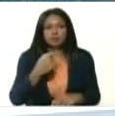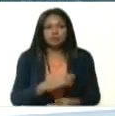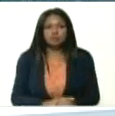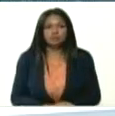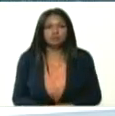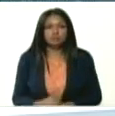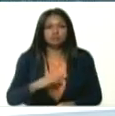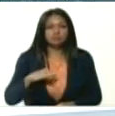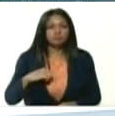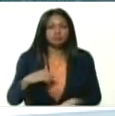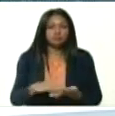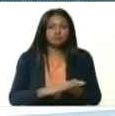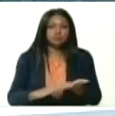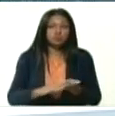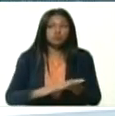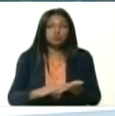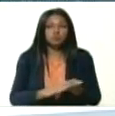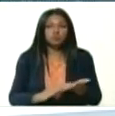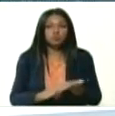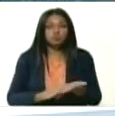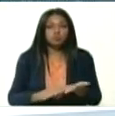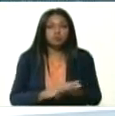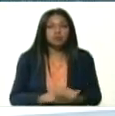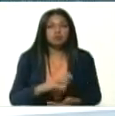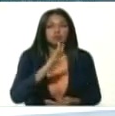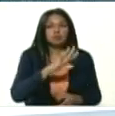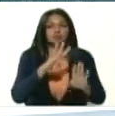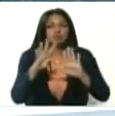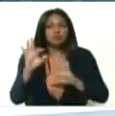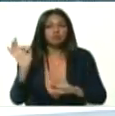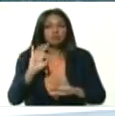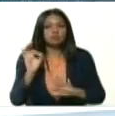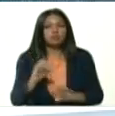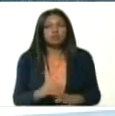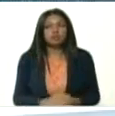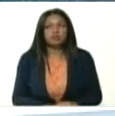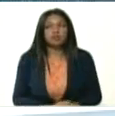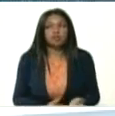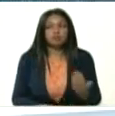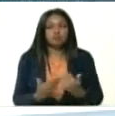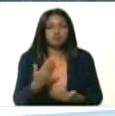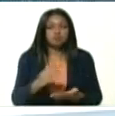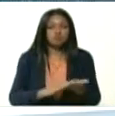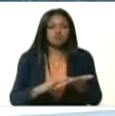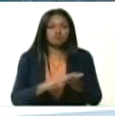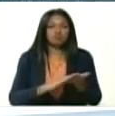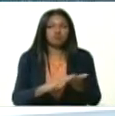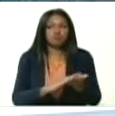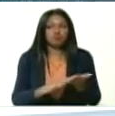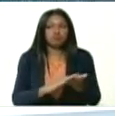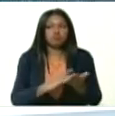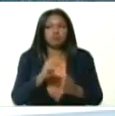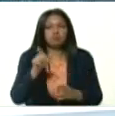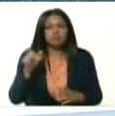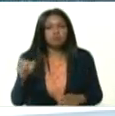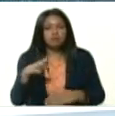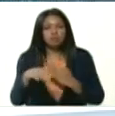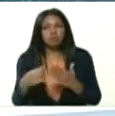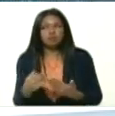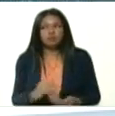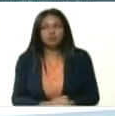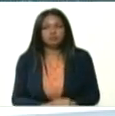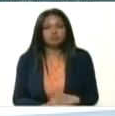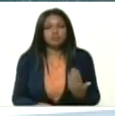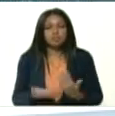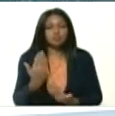recuperación se encuentra ahorita en el 39%, una tasa importante de recuperación de los pacientes. Así que es